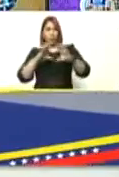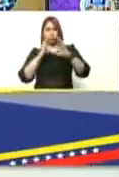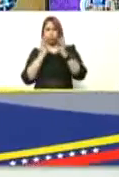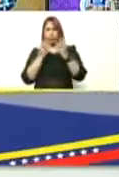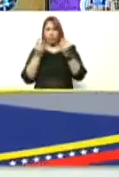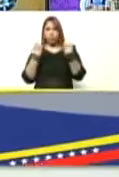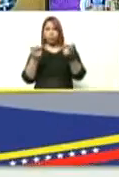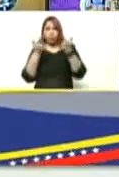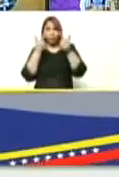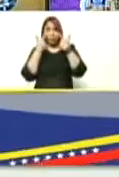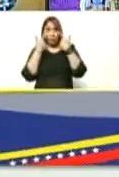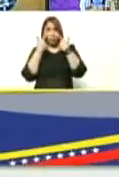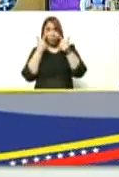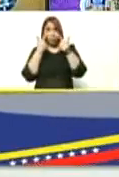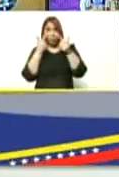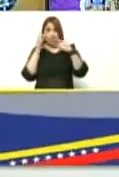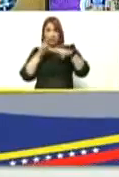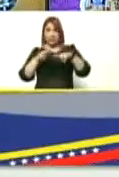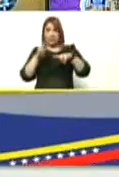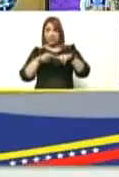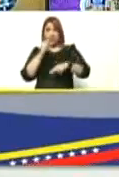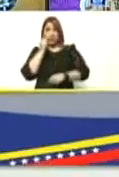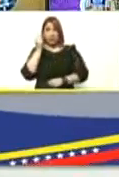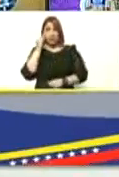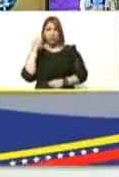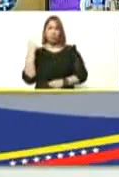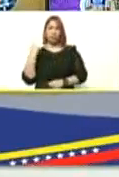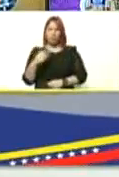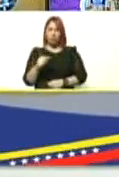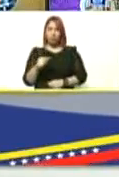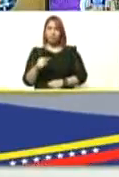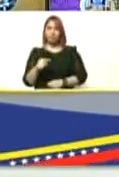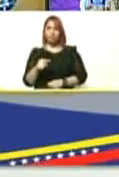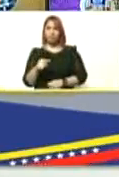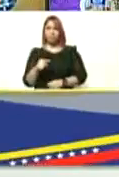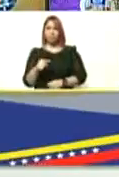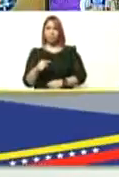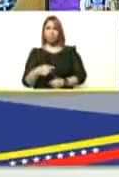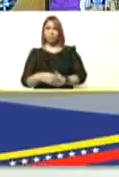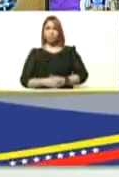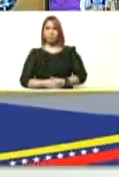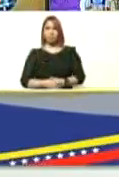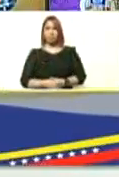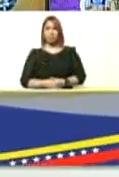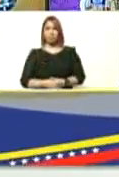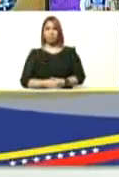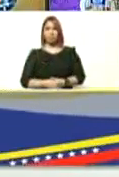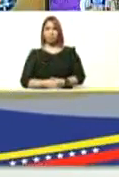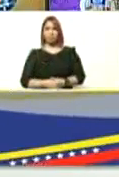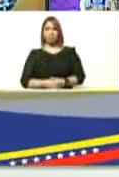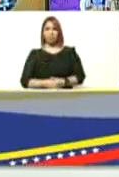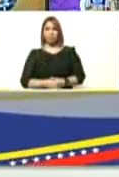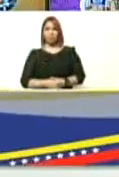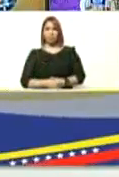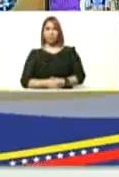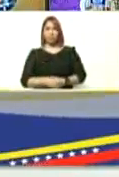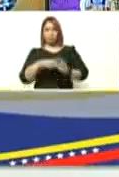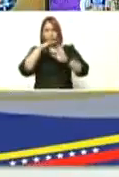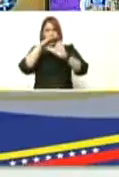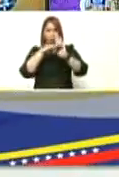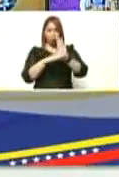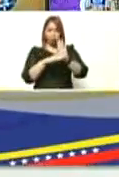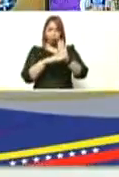pendiente de su niña de su niño si tiene su su pauta de vacuna completa